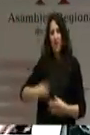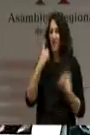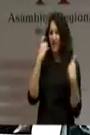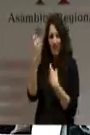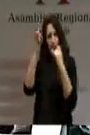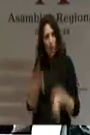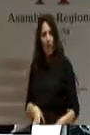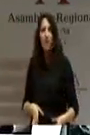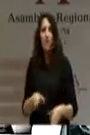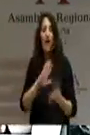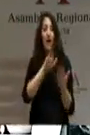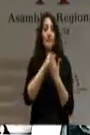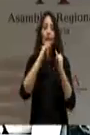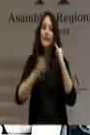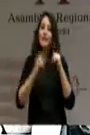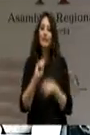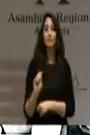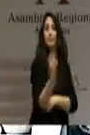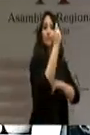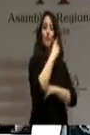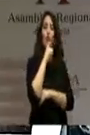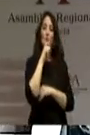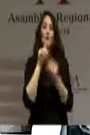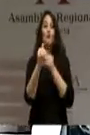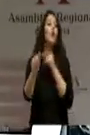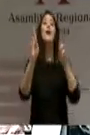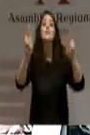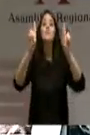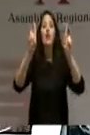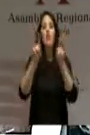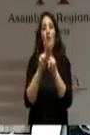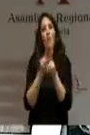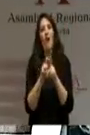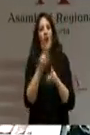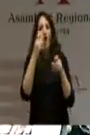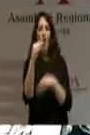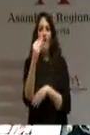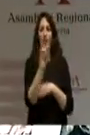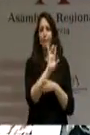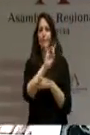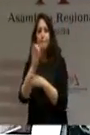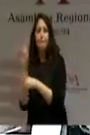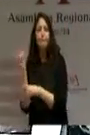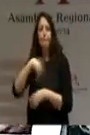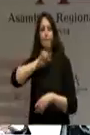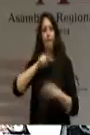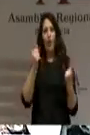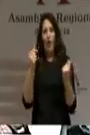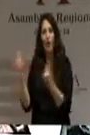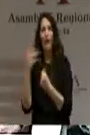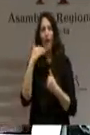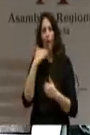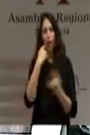para salir de la crisis. Mirar al futuro con esperanza, no expulsar a los jóvenes, no descapitalizarnos. Para ellos